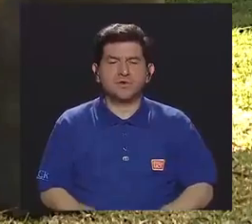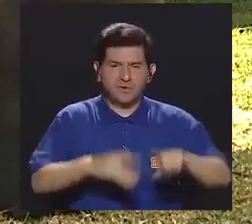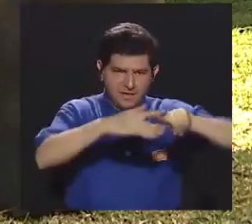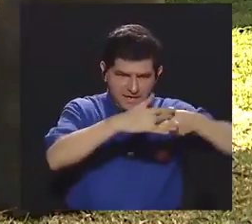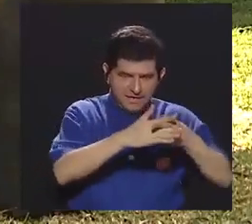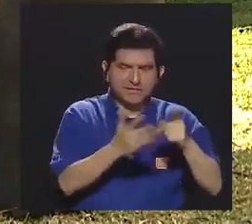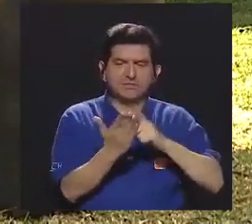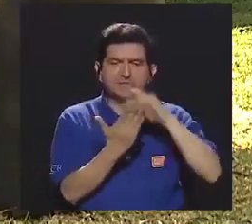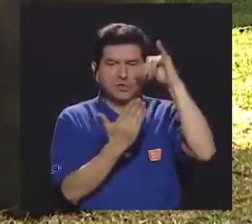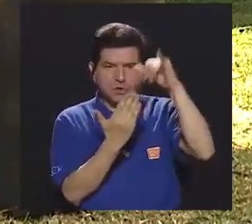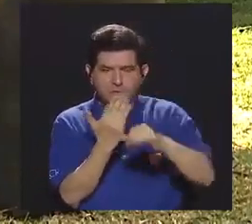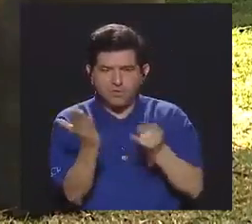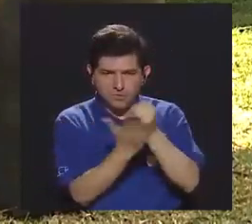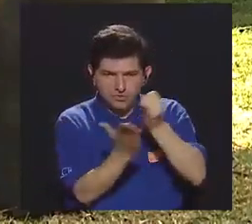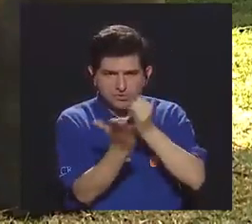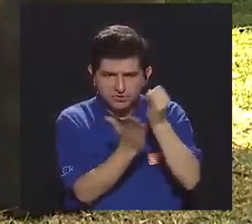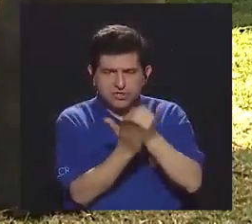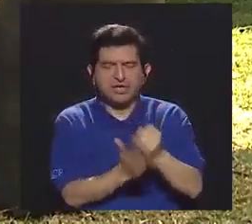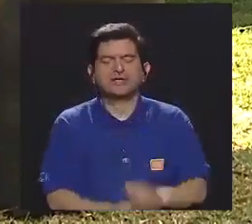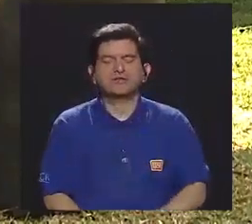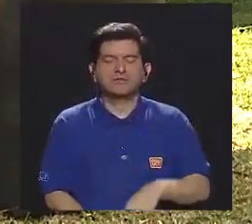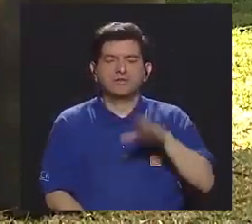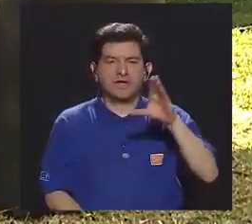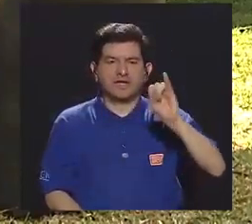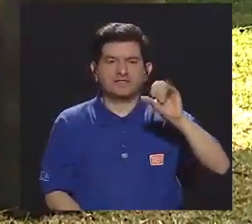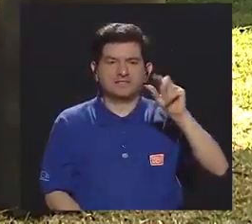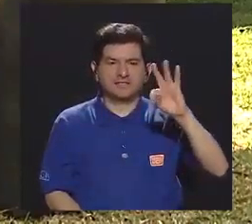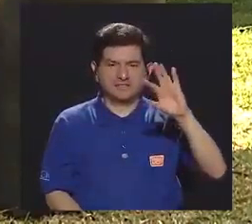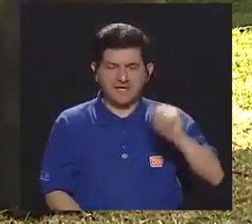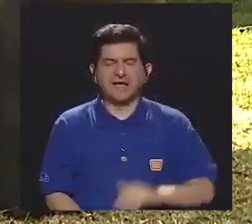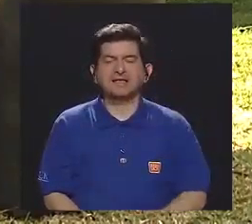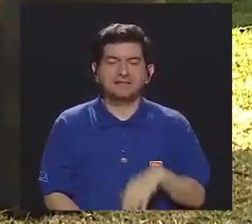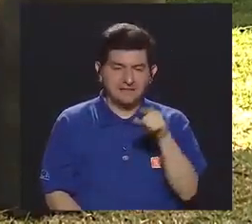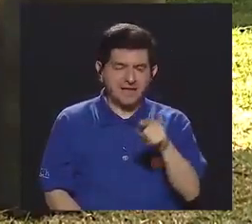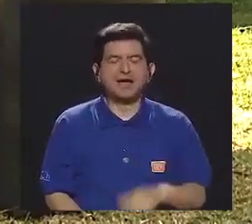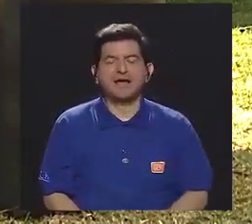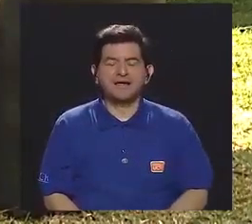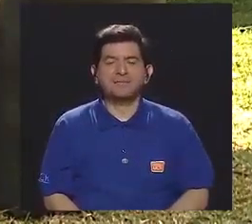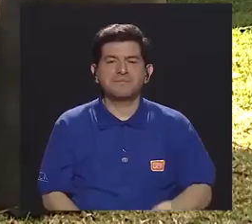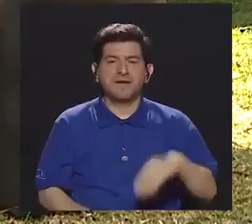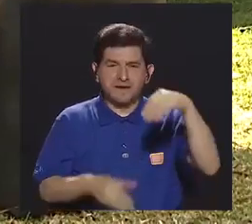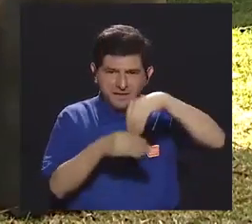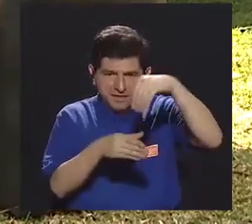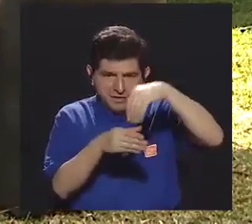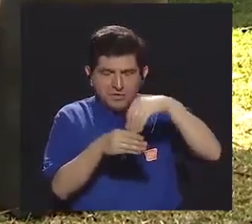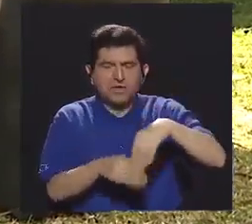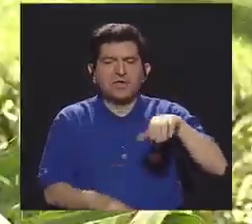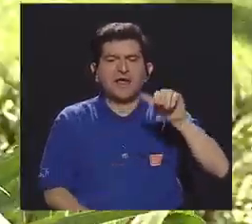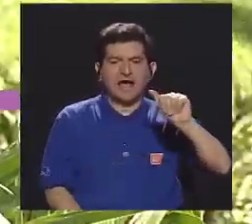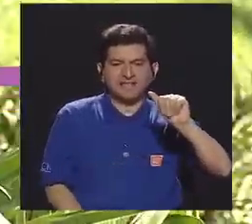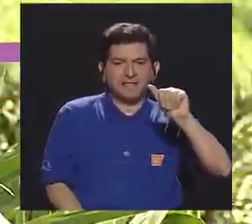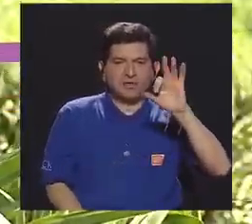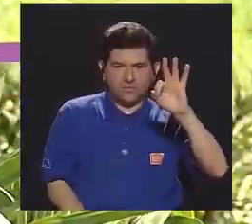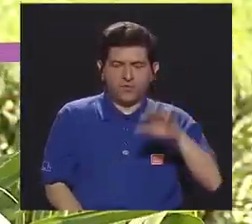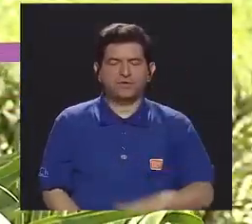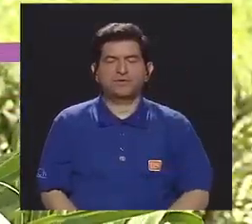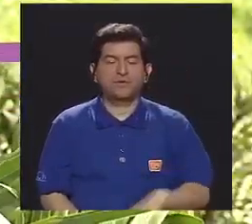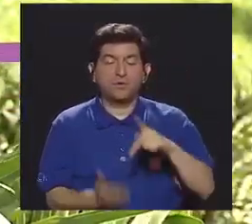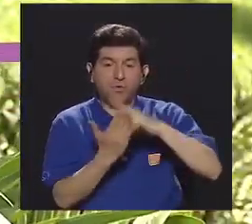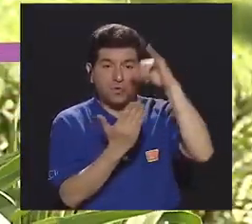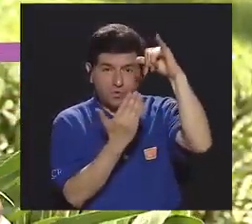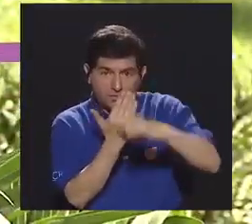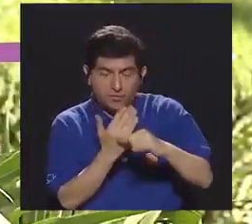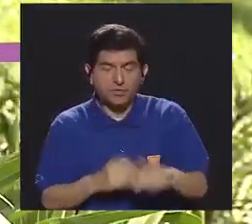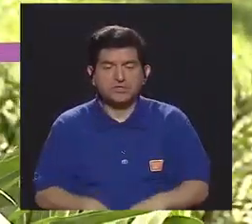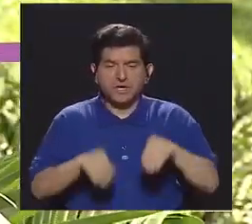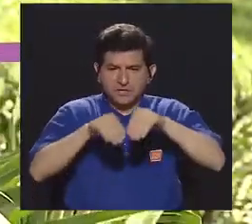nace de un proyecto de investigación que se tenía en el CIATA acerca de espina bífida y la fortificación del ácido fólico. Entonces de ahí